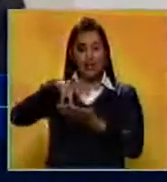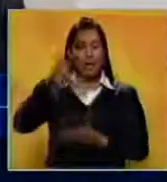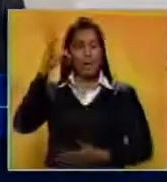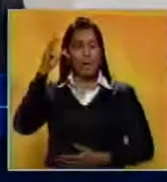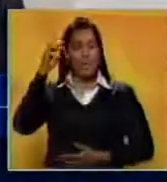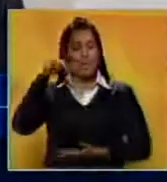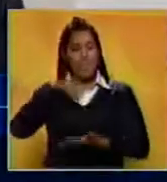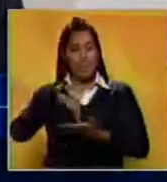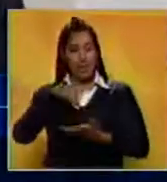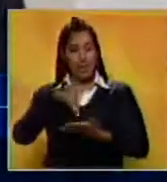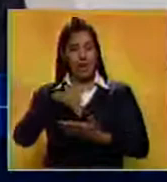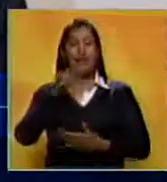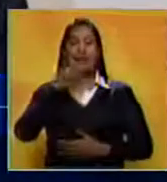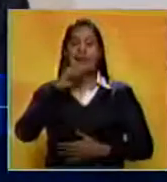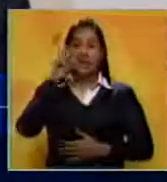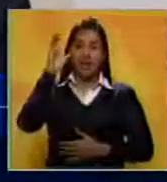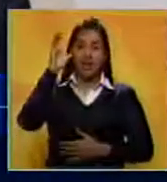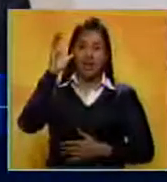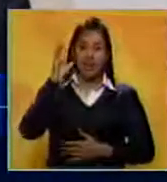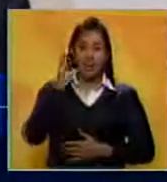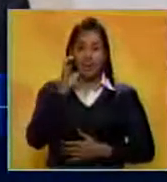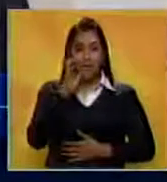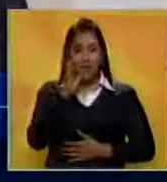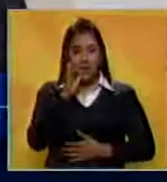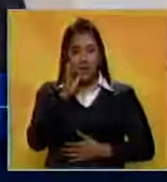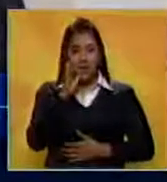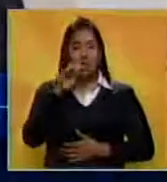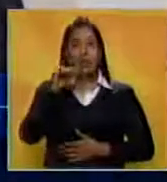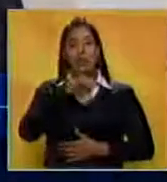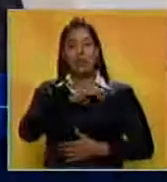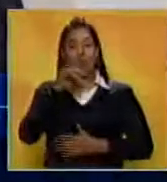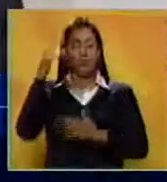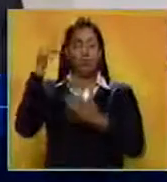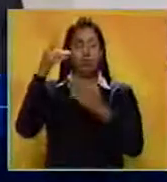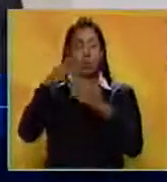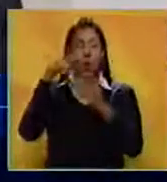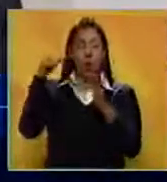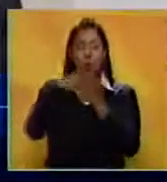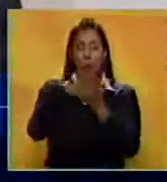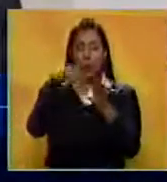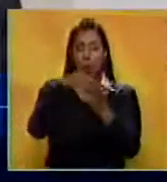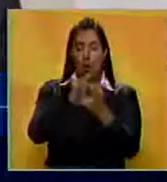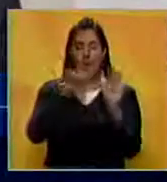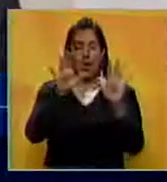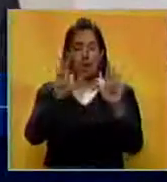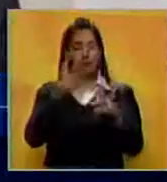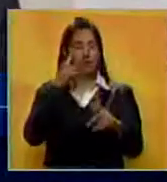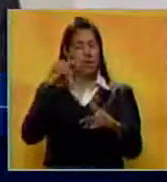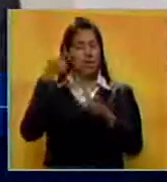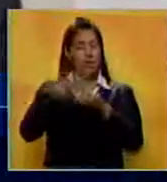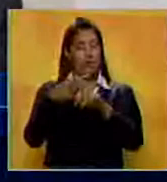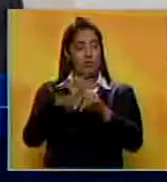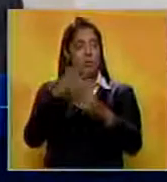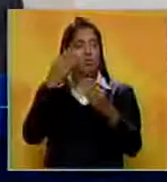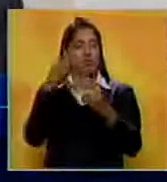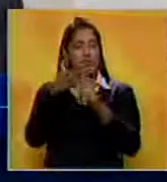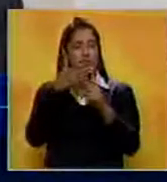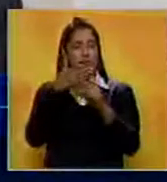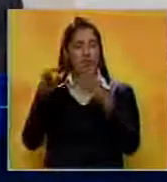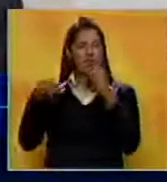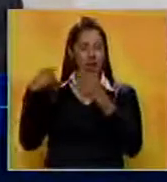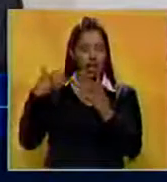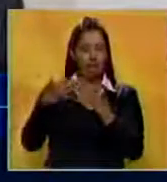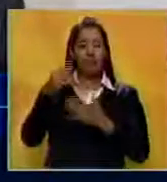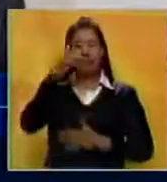Miranda, Enrique Capriles Radonje, cuya trayectoria golpista y violenta durante